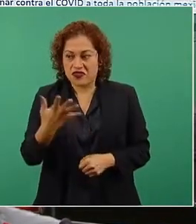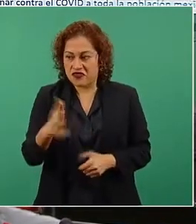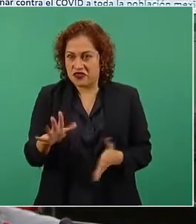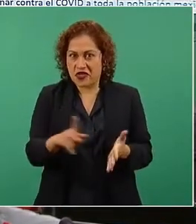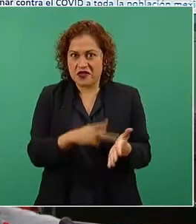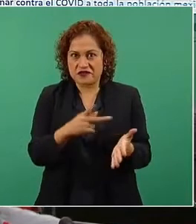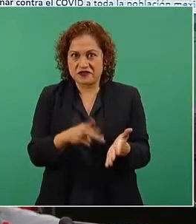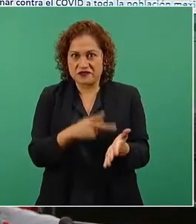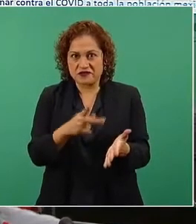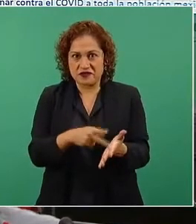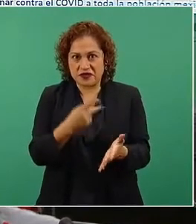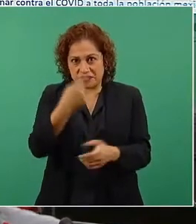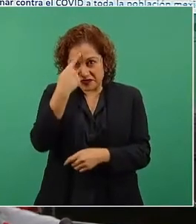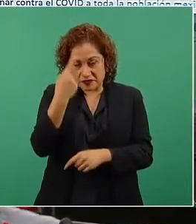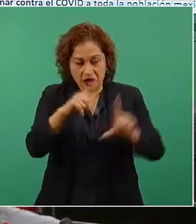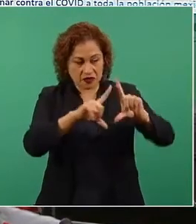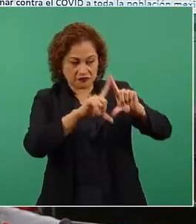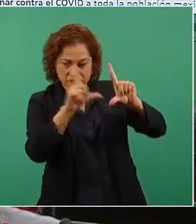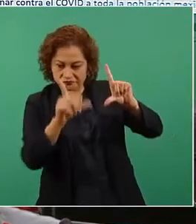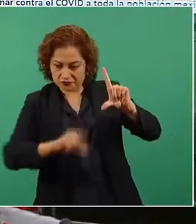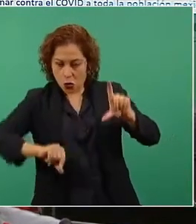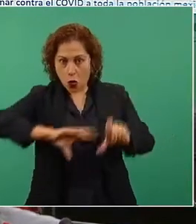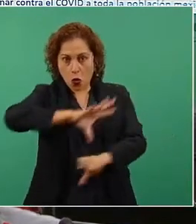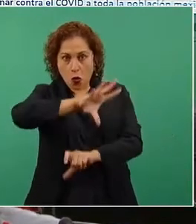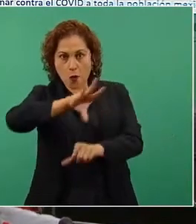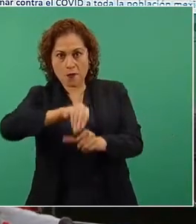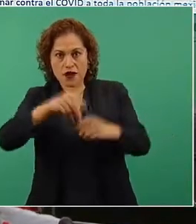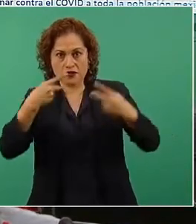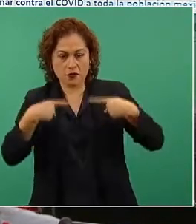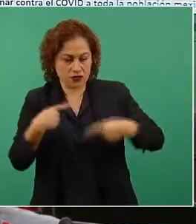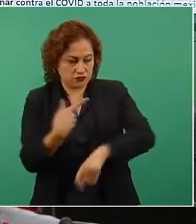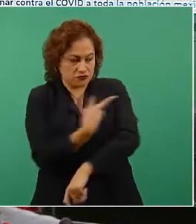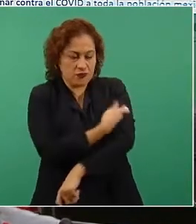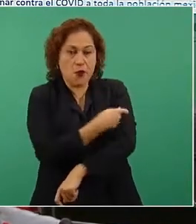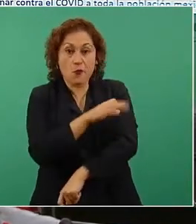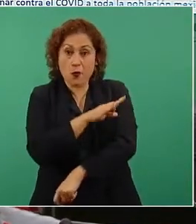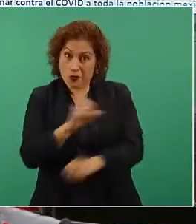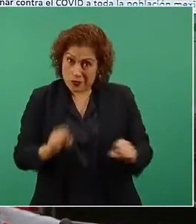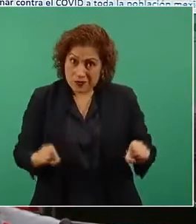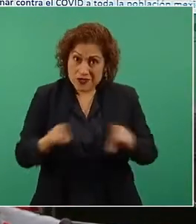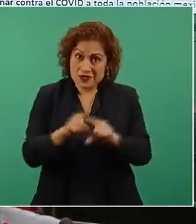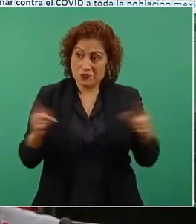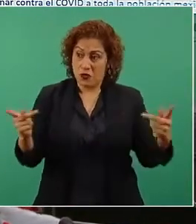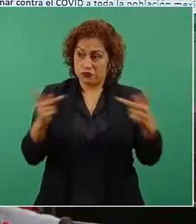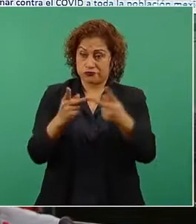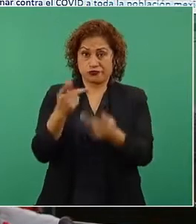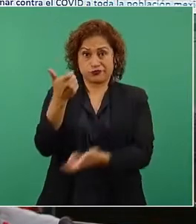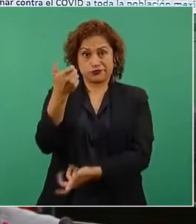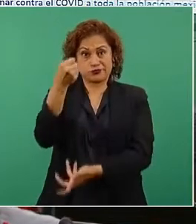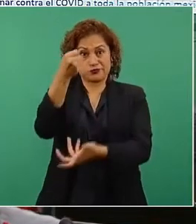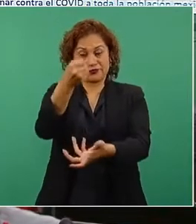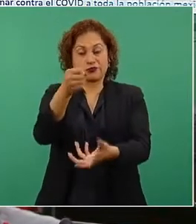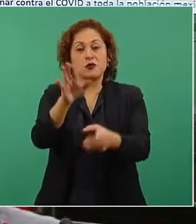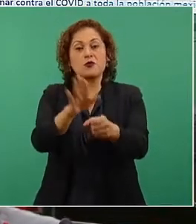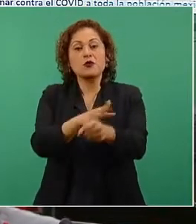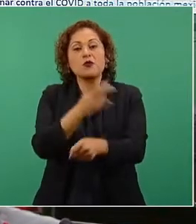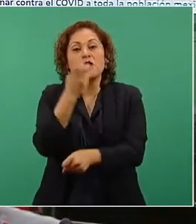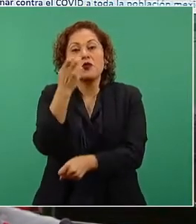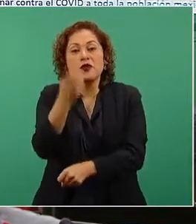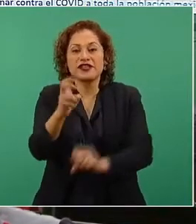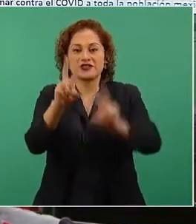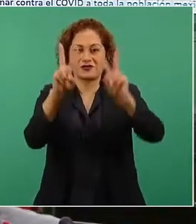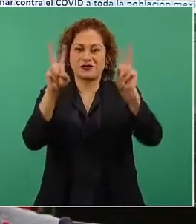de COVID de toda la población mexicana. Por eso es tan importante el tema, ¿no? Porque esto se puede dedicar, destinar